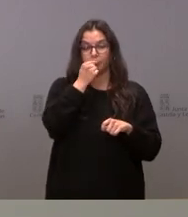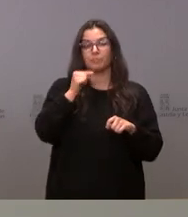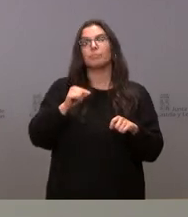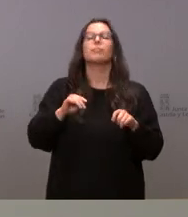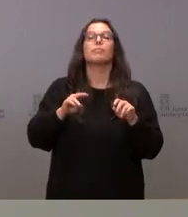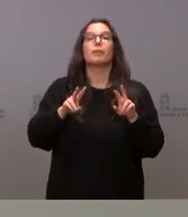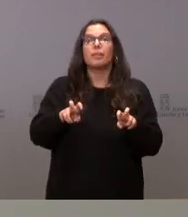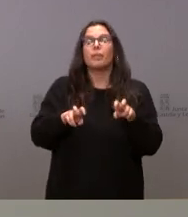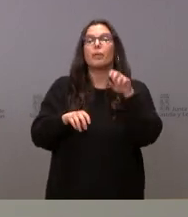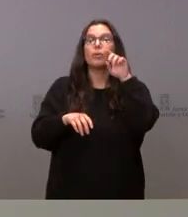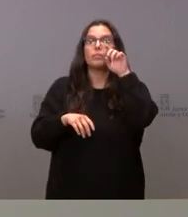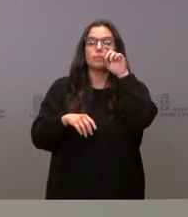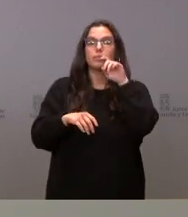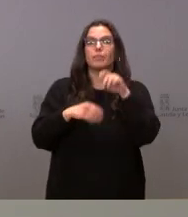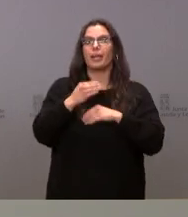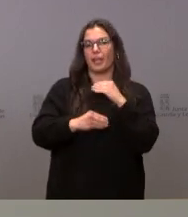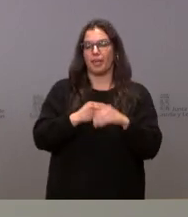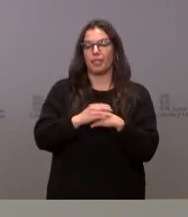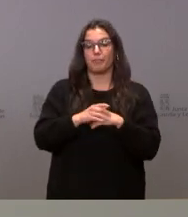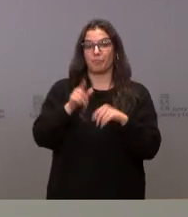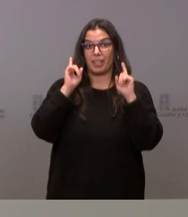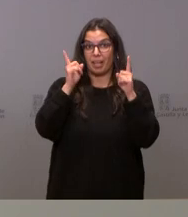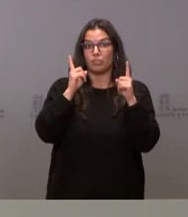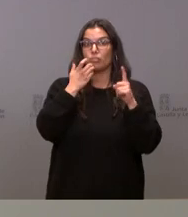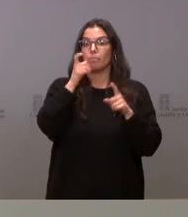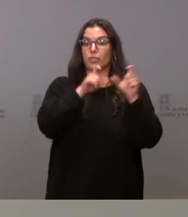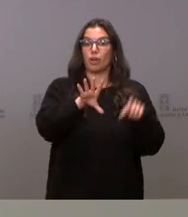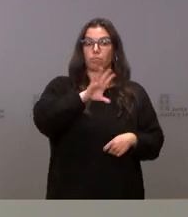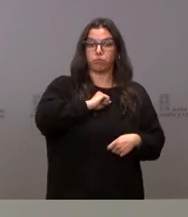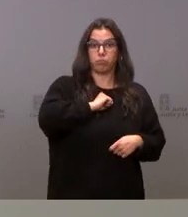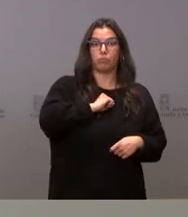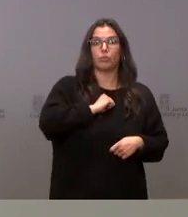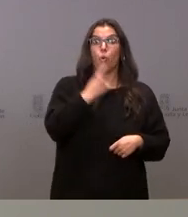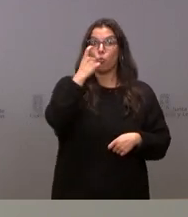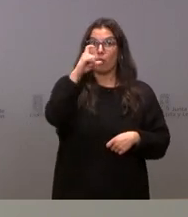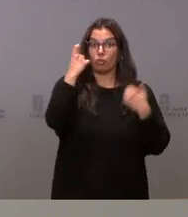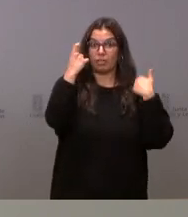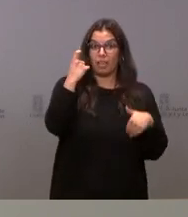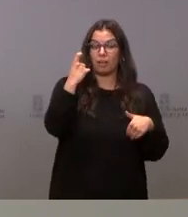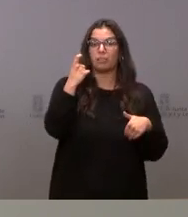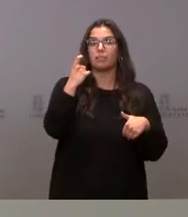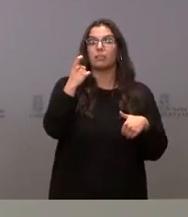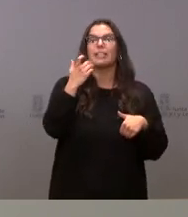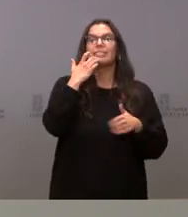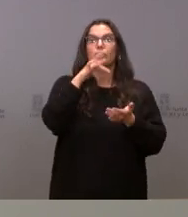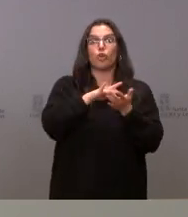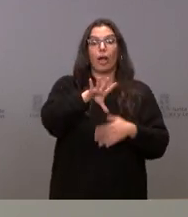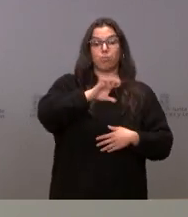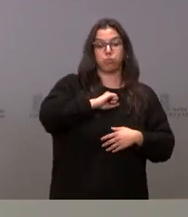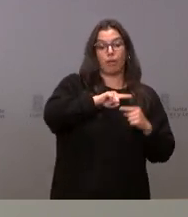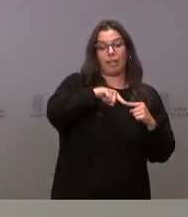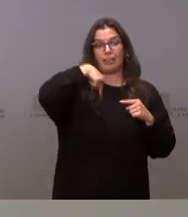a aplicar es, en este caso, se les va a vacunar, es decir, si ha pasado más de seis meses, se les